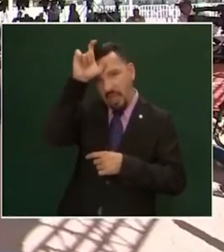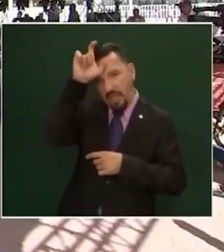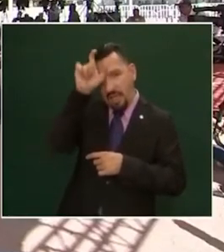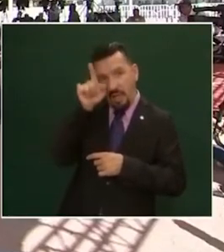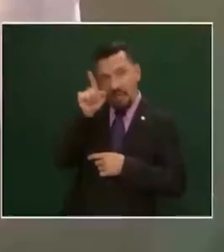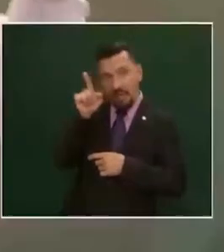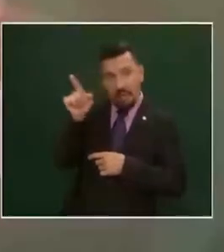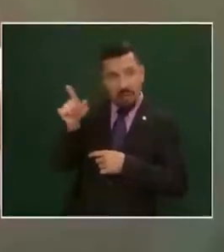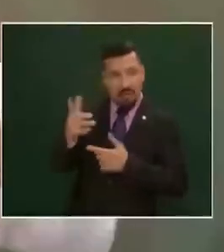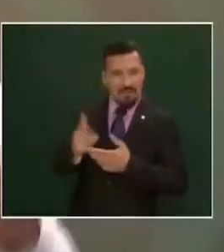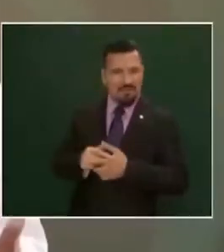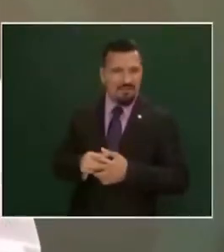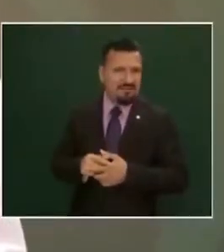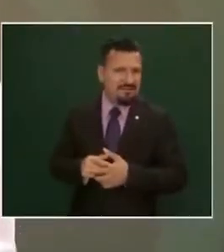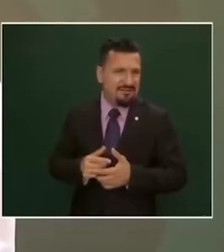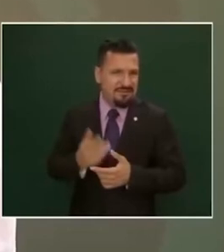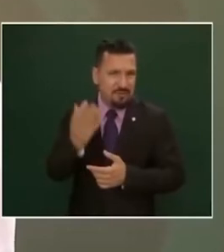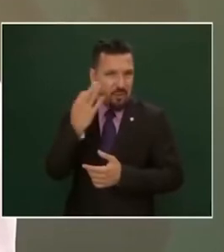ya cambió esto